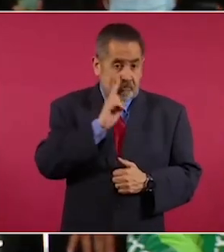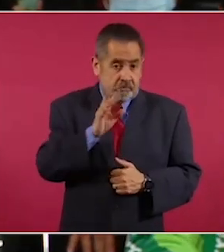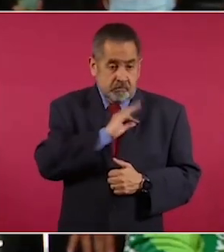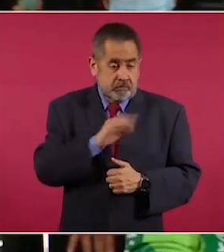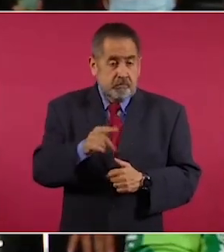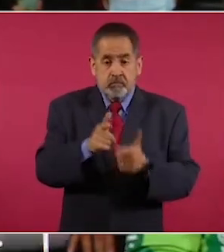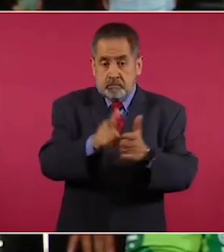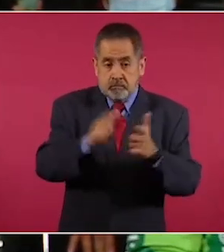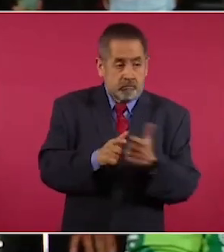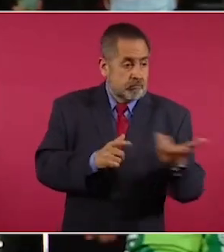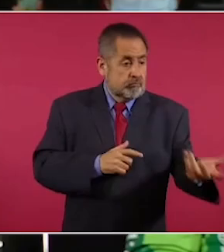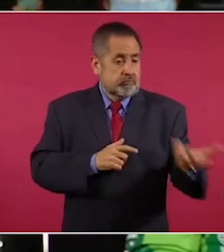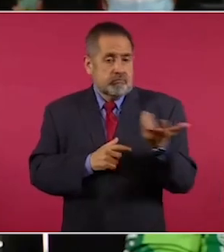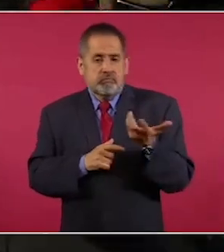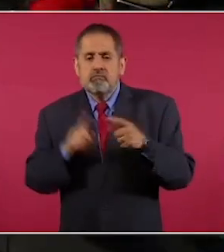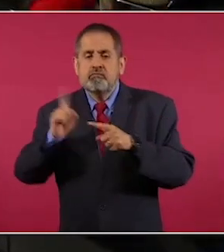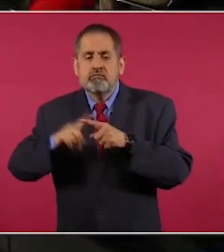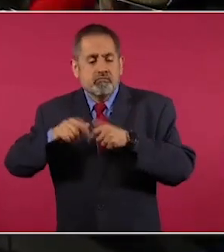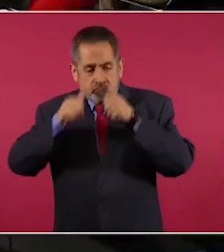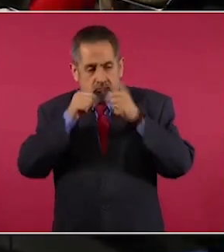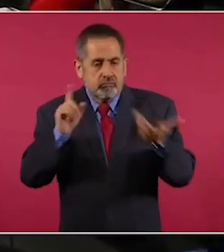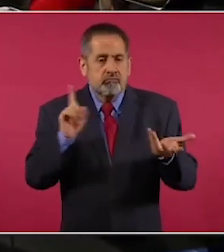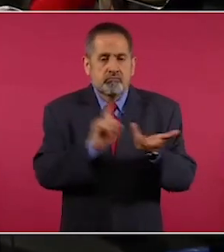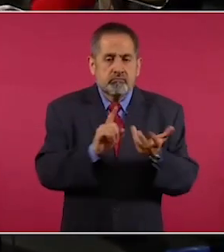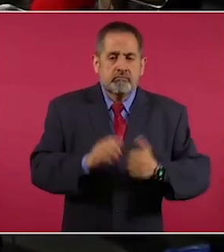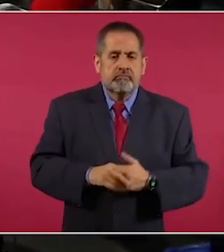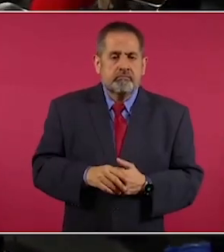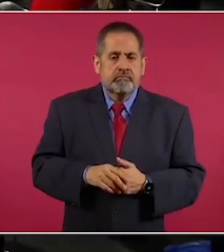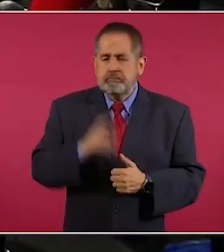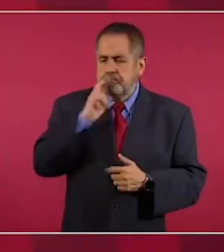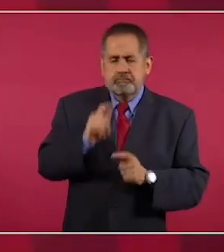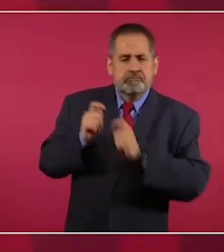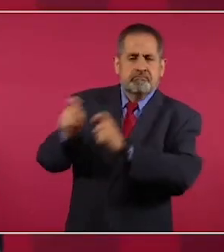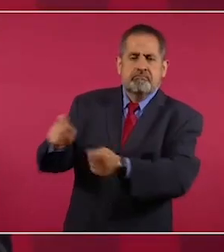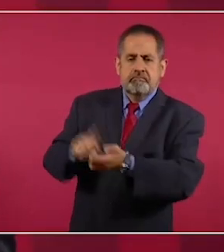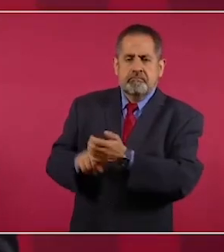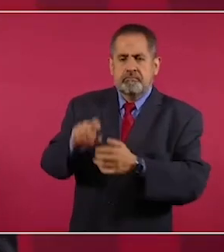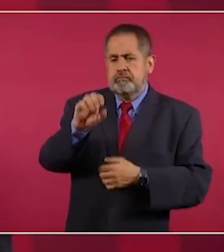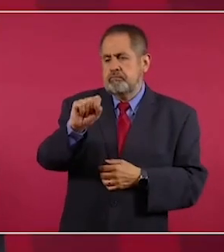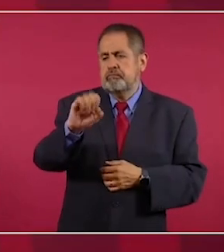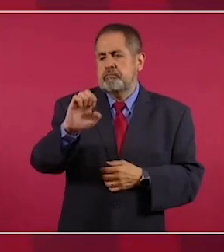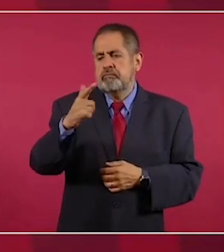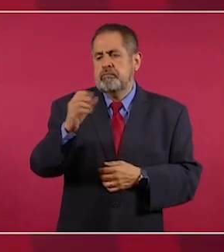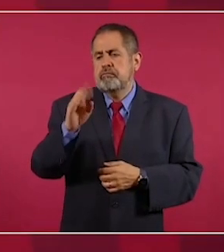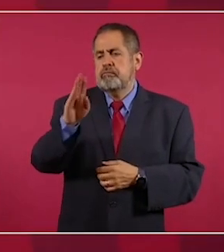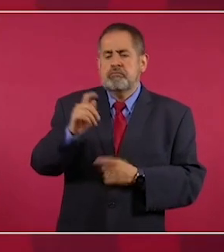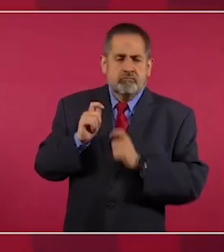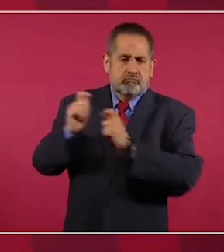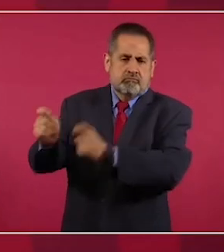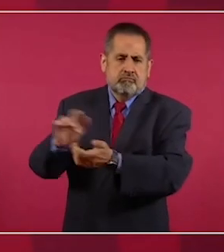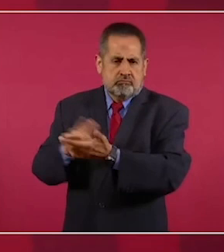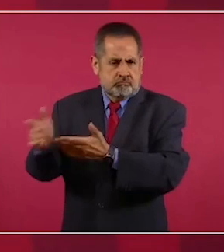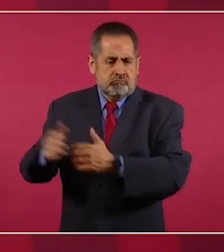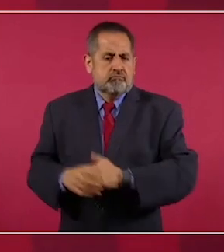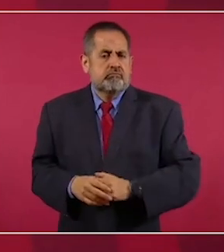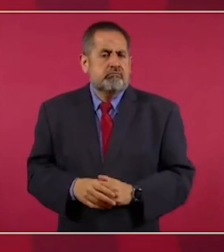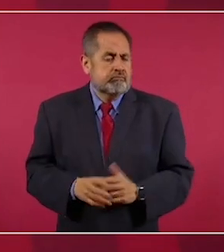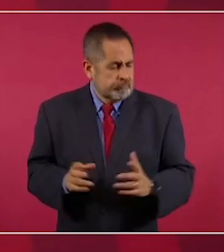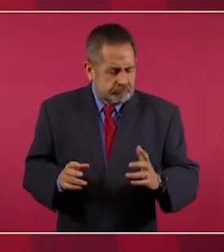representación, ¿quién la atendería? El secretario de Gobernación, a él le pediría eso. Y nosotros